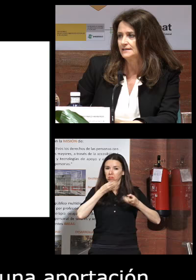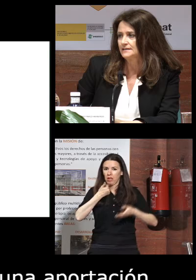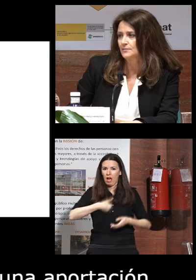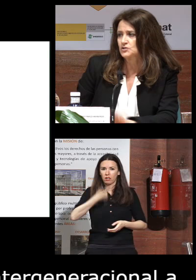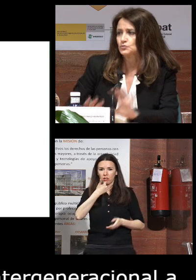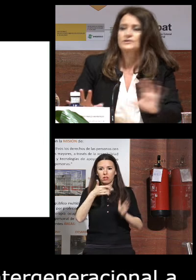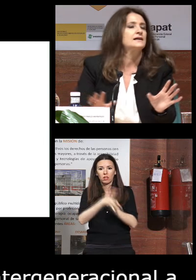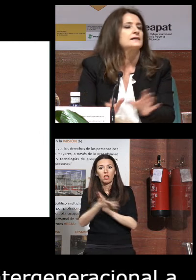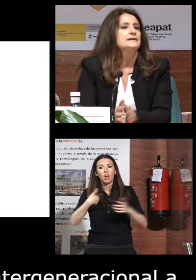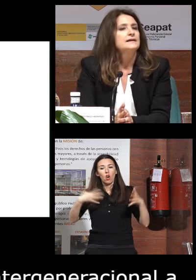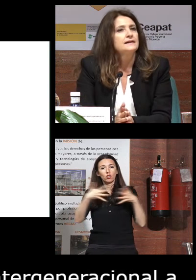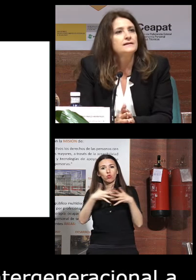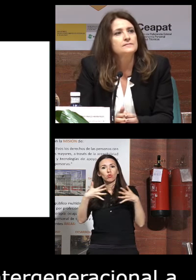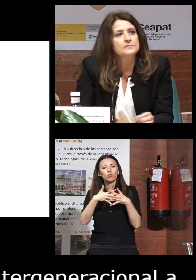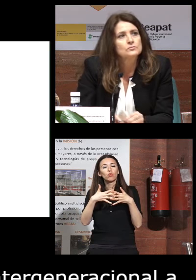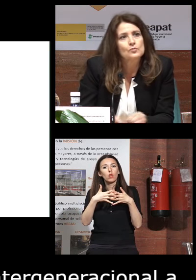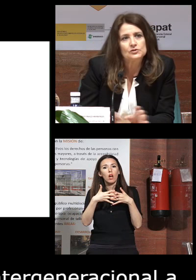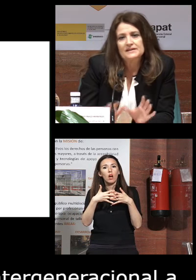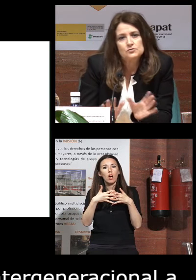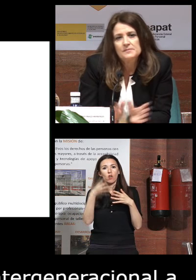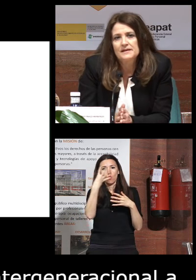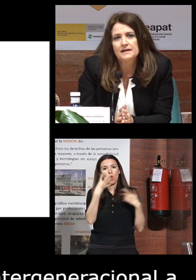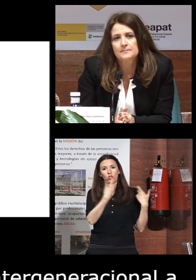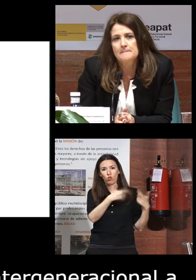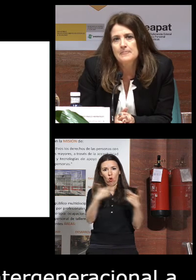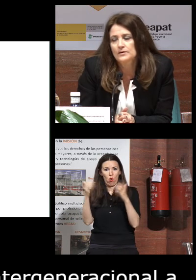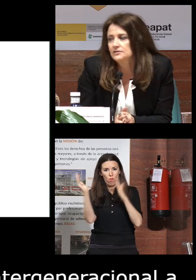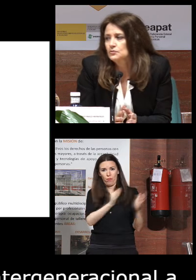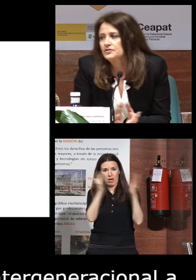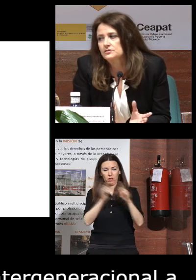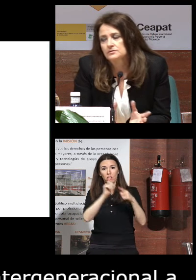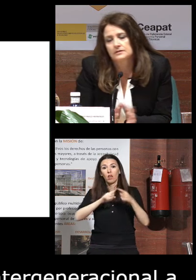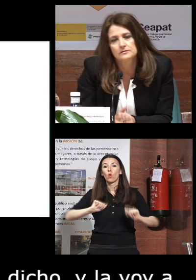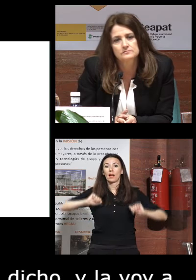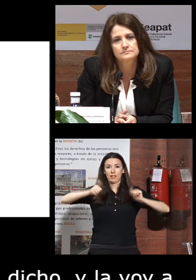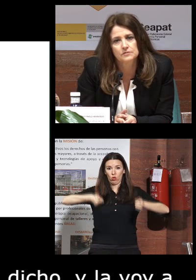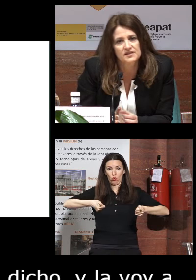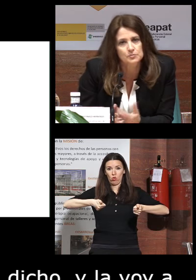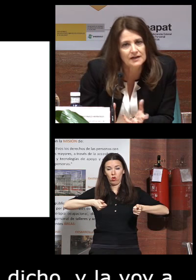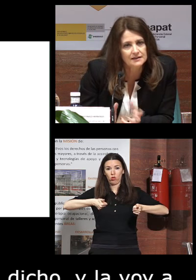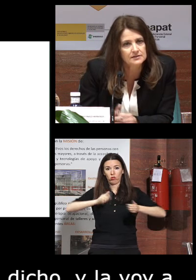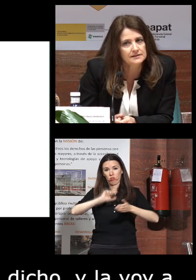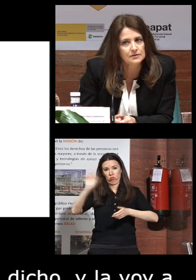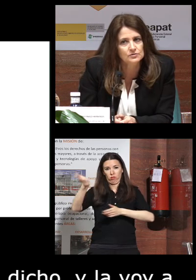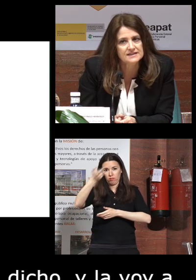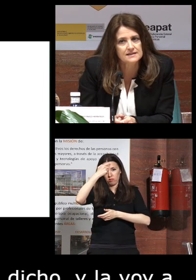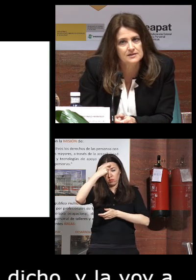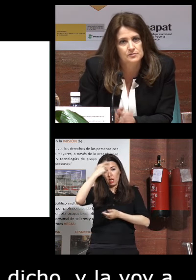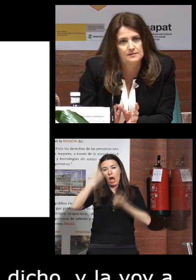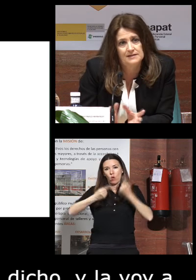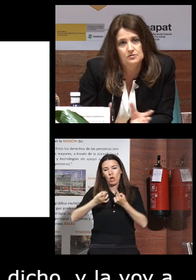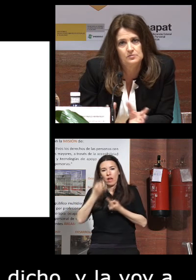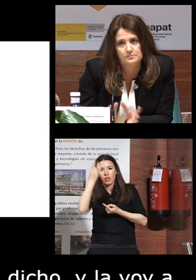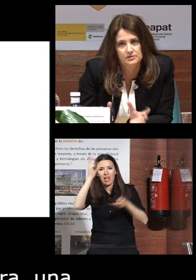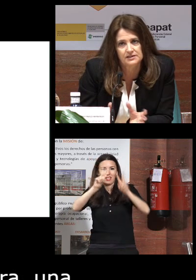y la voy a estructurar en cuatro partes una primera una introducción conceptual y algunas ideas